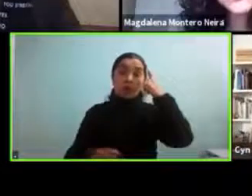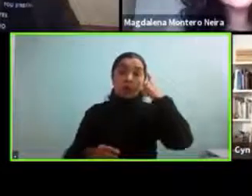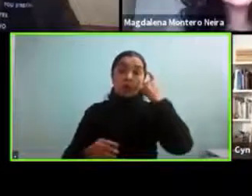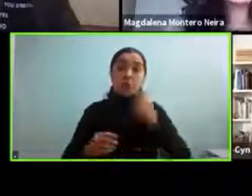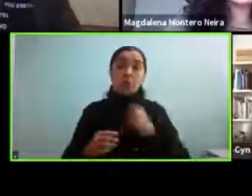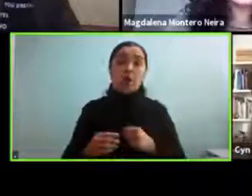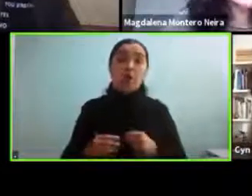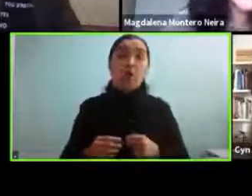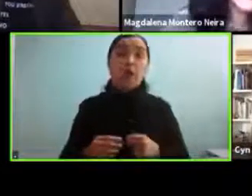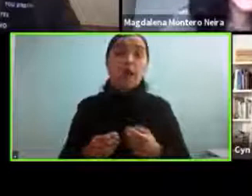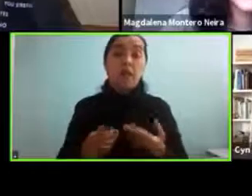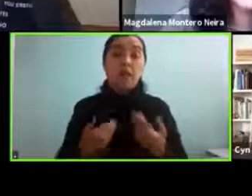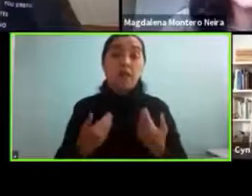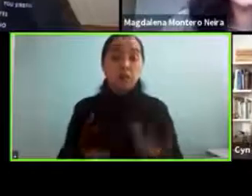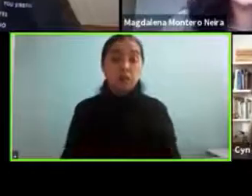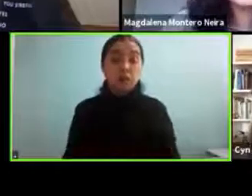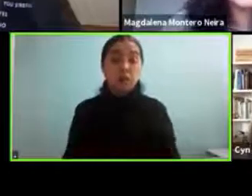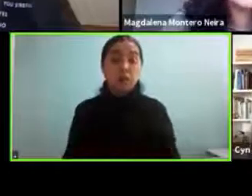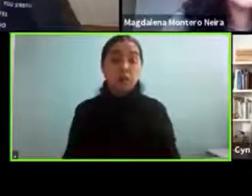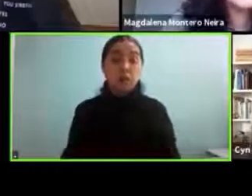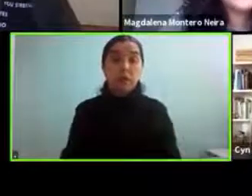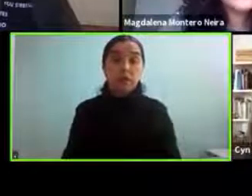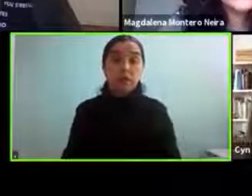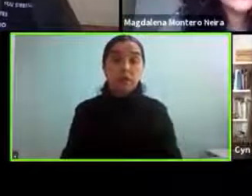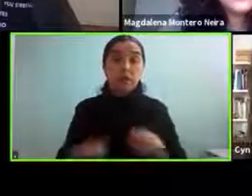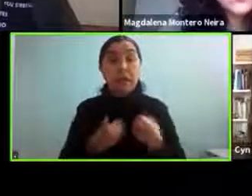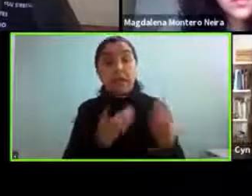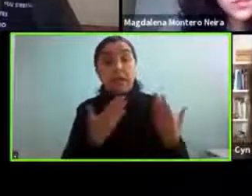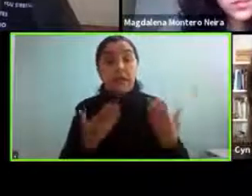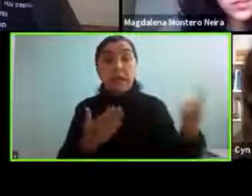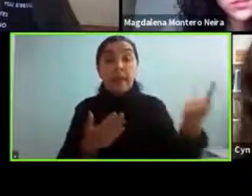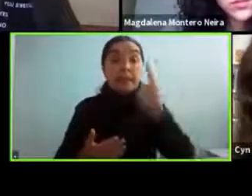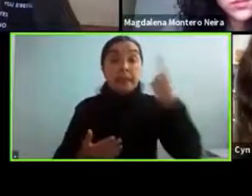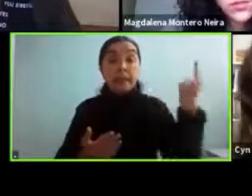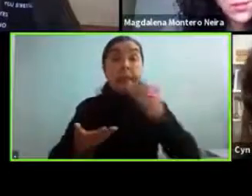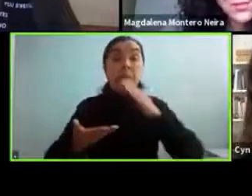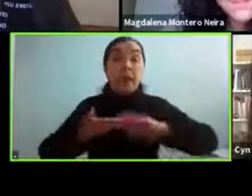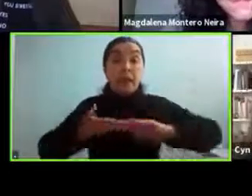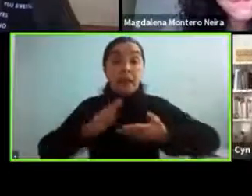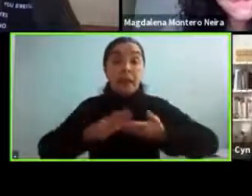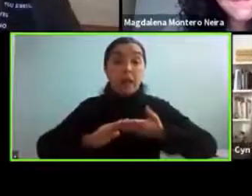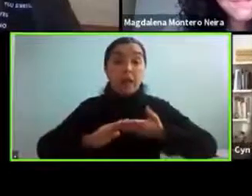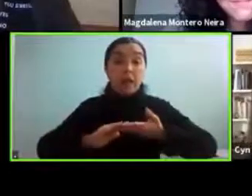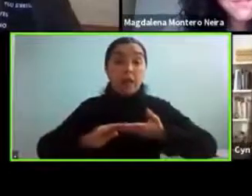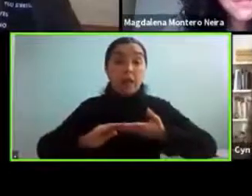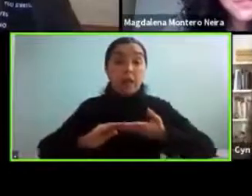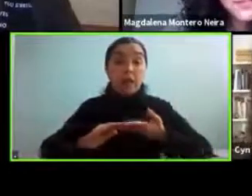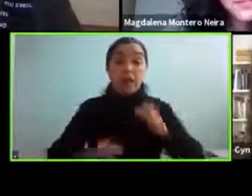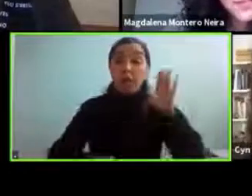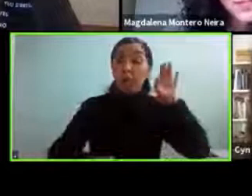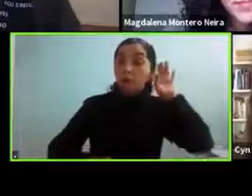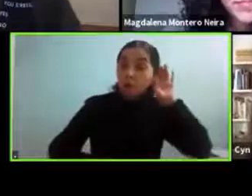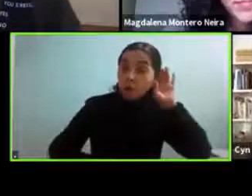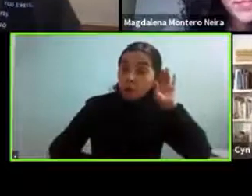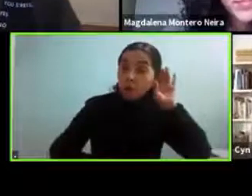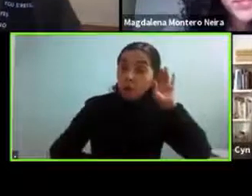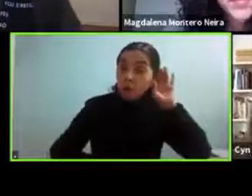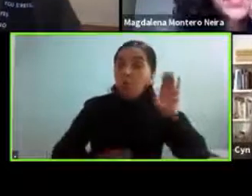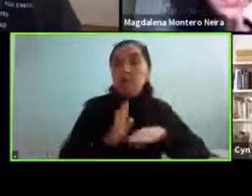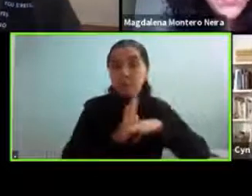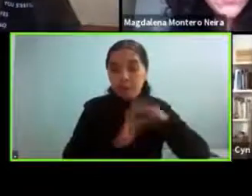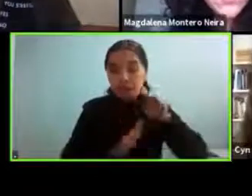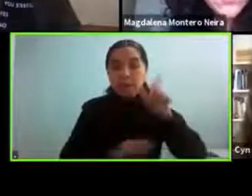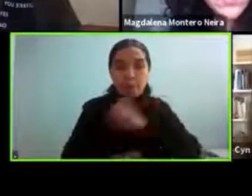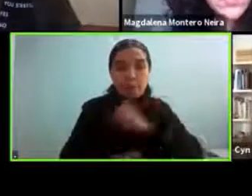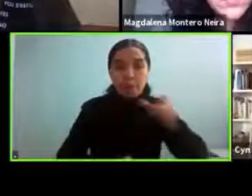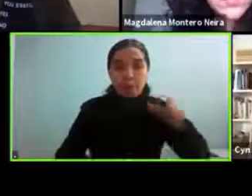la recomendación o sea en general para la comunidad es o sea escuchar más a las personas en el espectro autista favorecer las